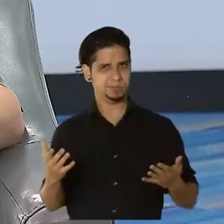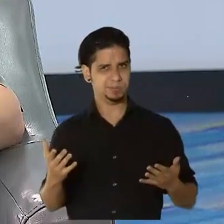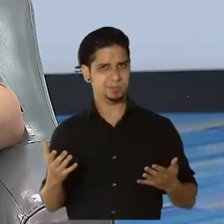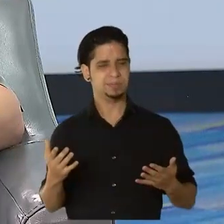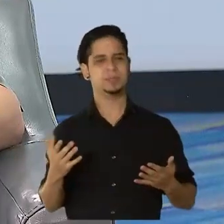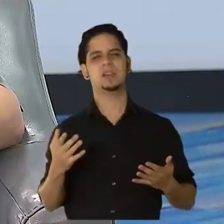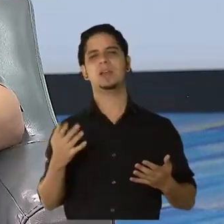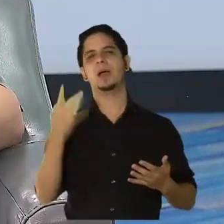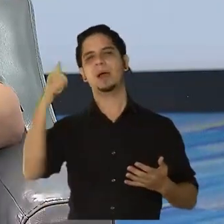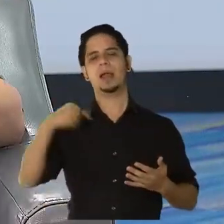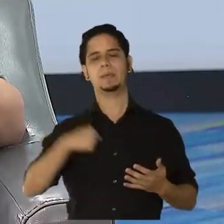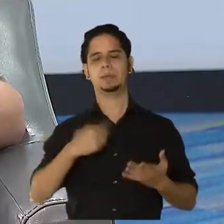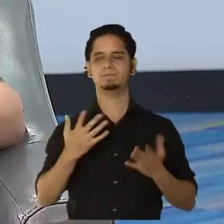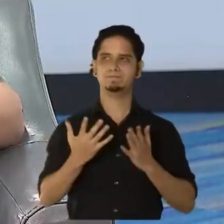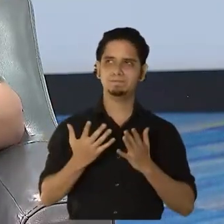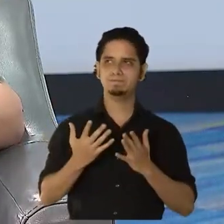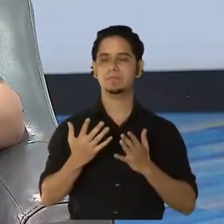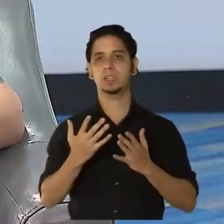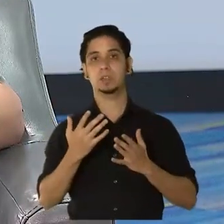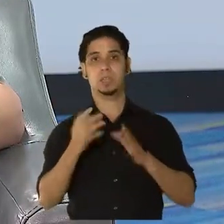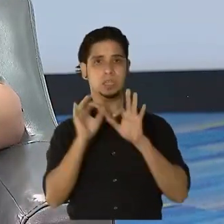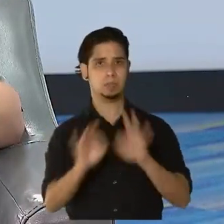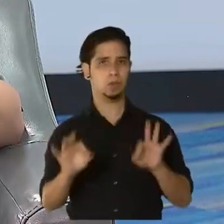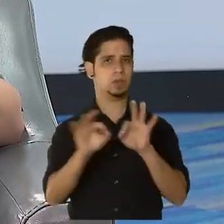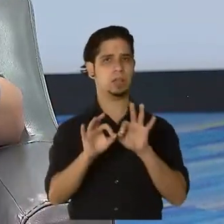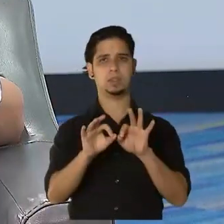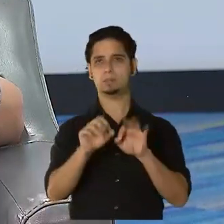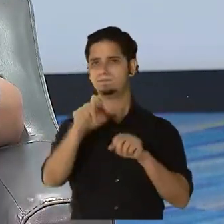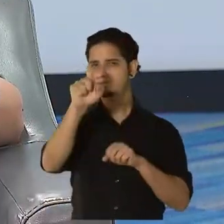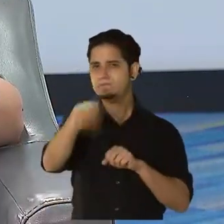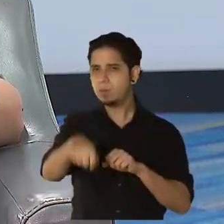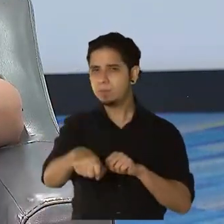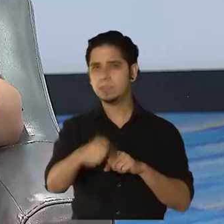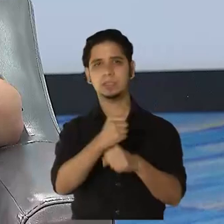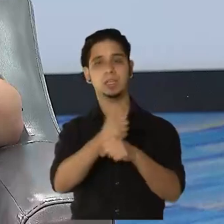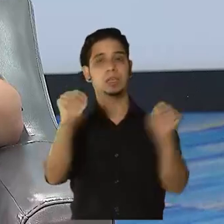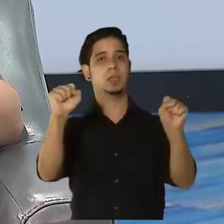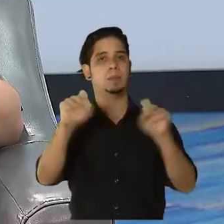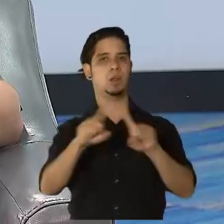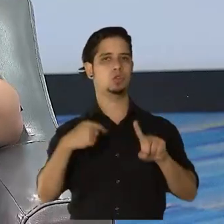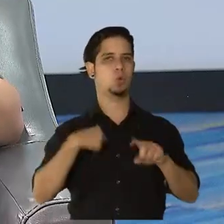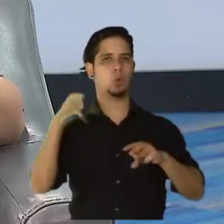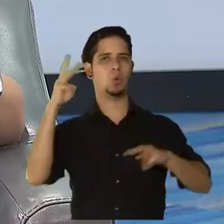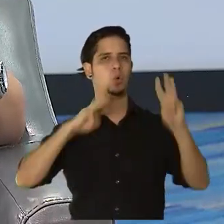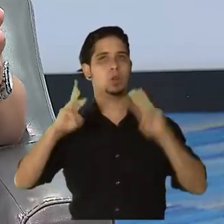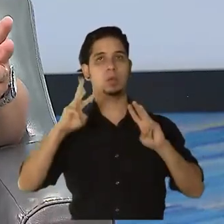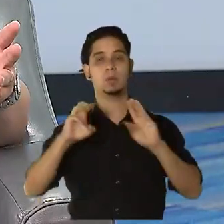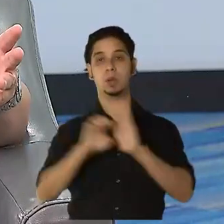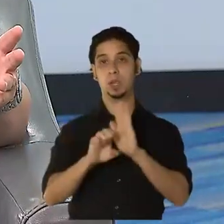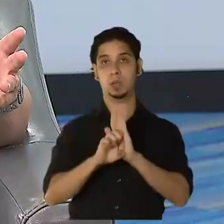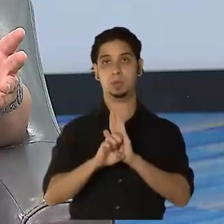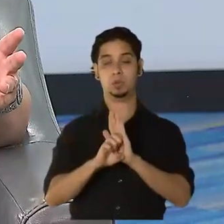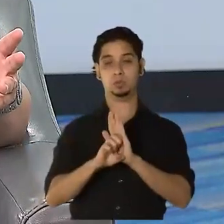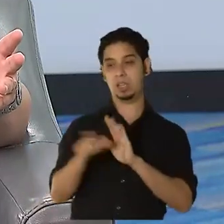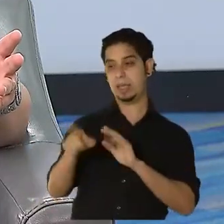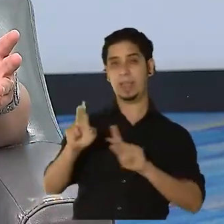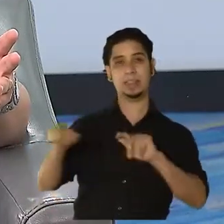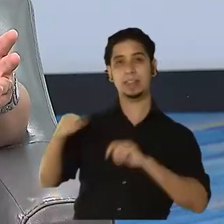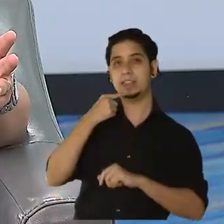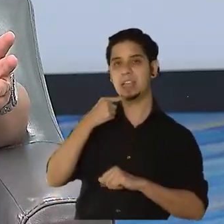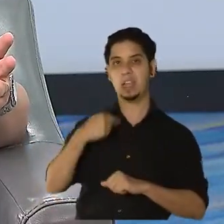a mí tiene que ser seguro. Pero a mí me preocupa cuando la gente dice, no, yo no voy a mandar